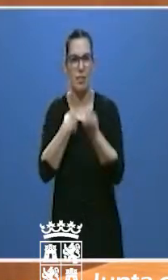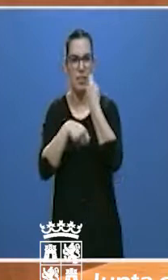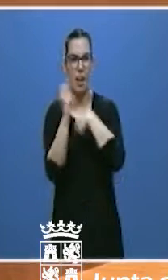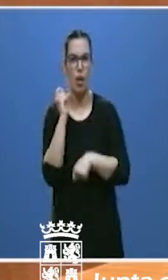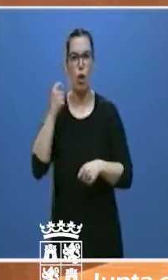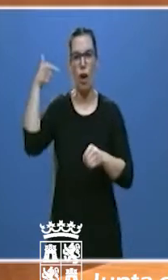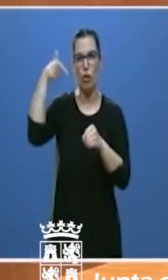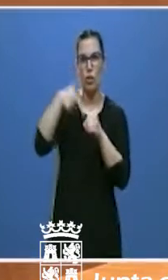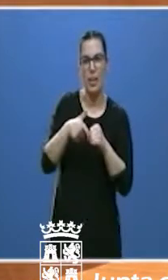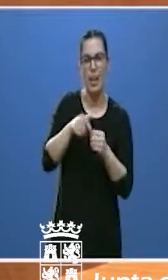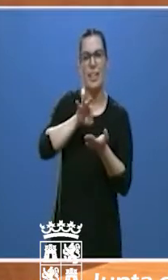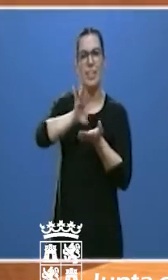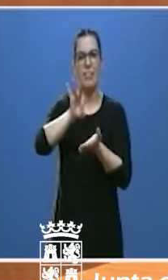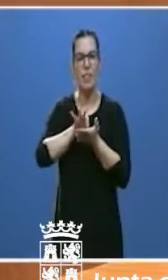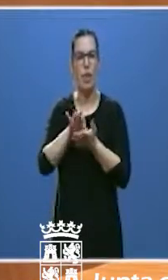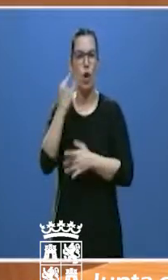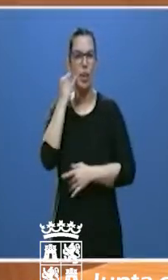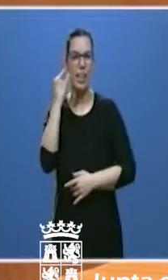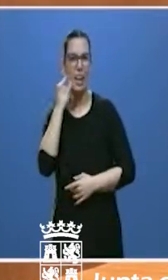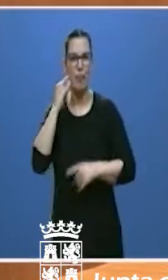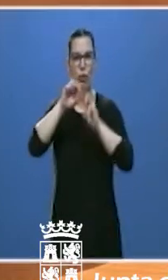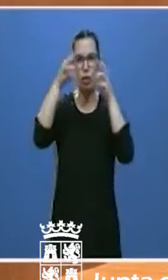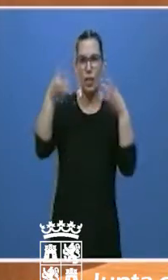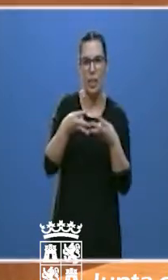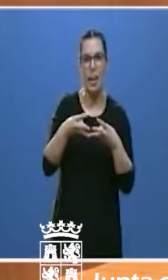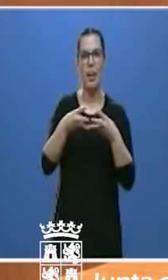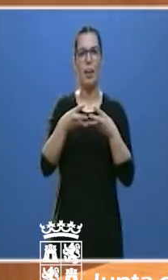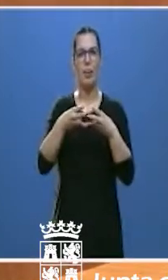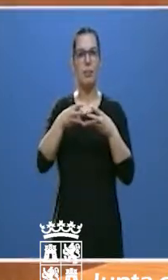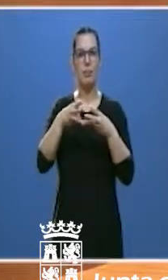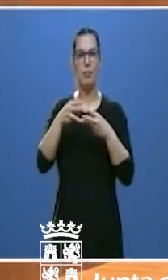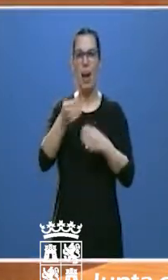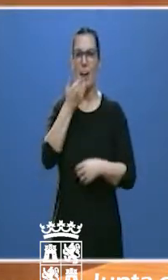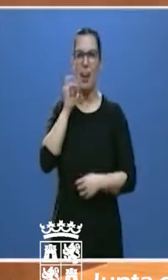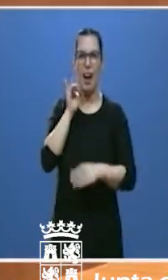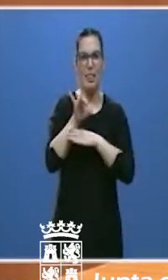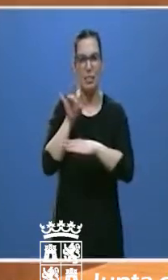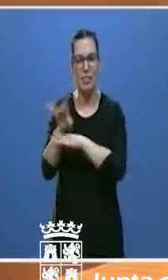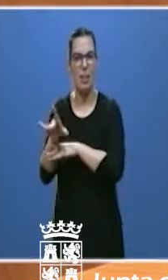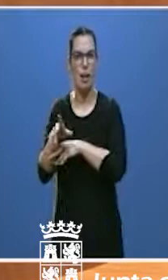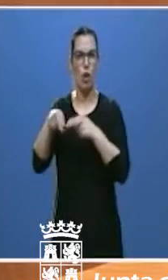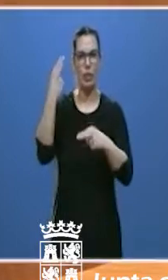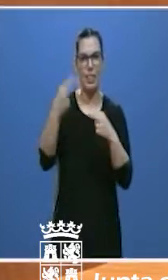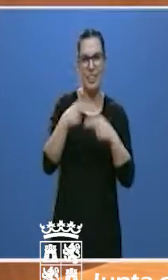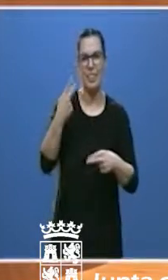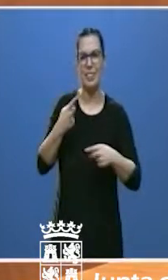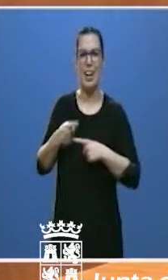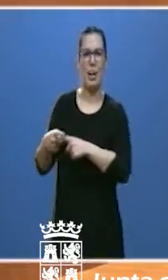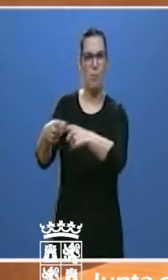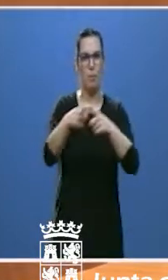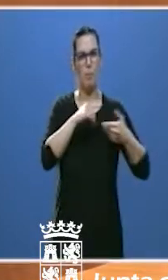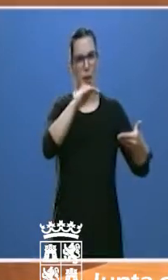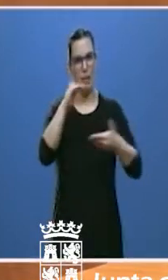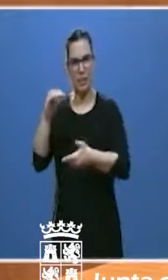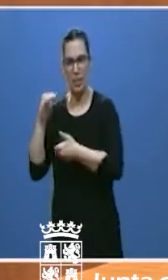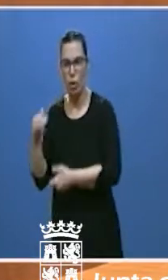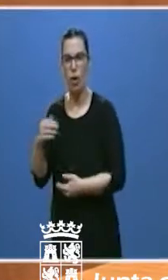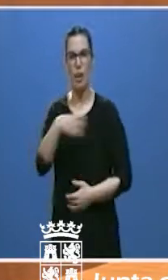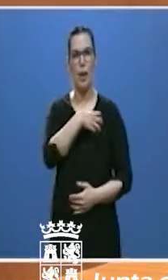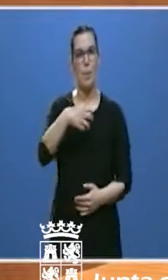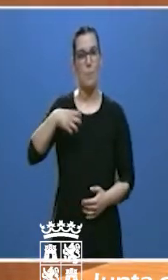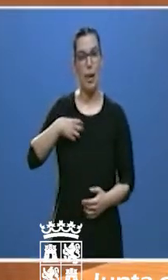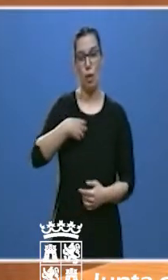servicios de telecomunicación. Carteros. Taxistas. Repartidores. De las entidades financieras. Y otros establecimientos